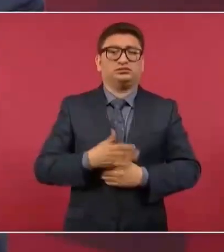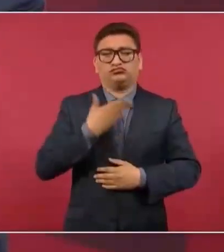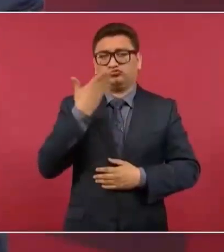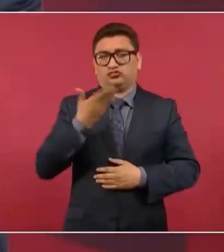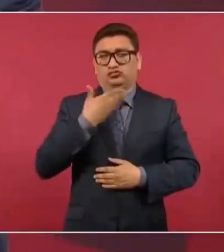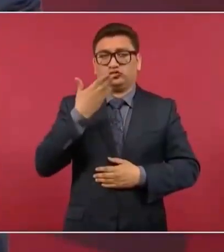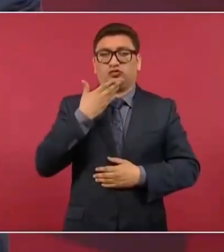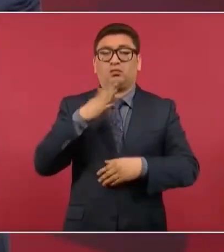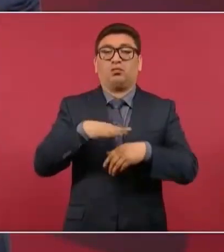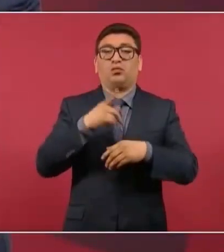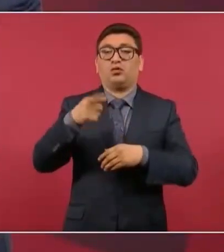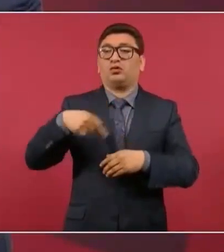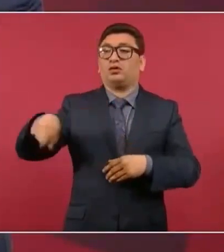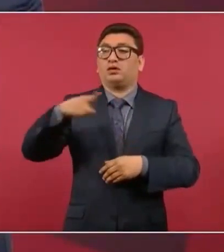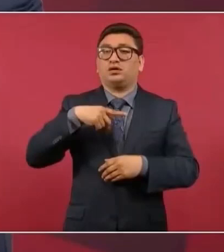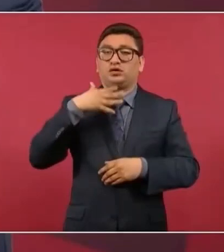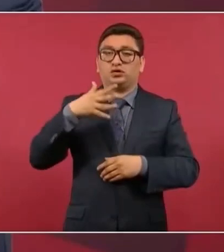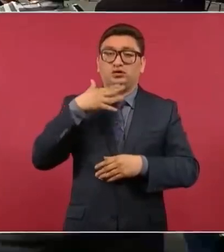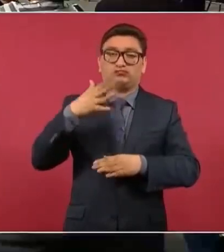opositoras.